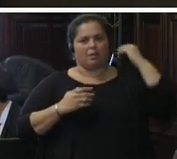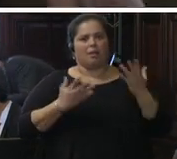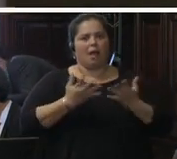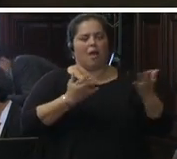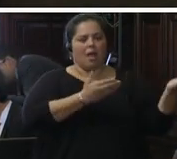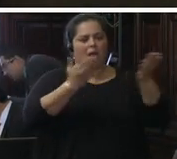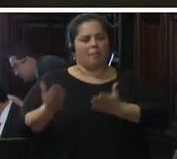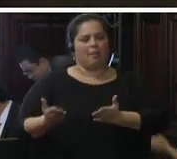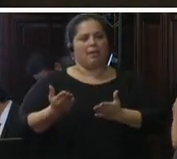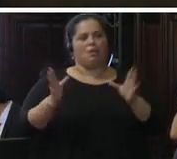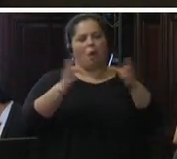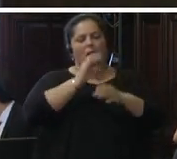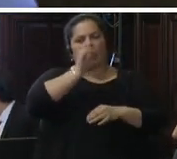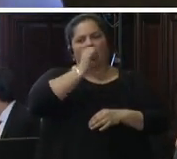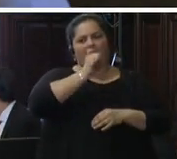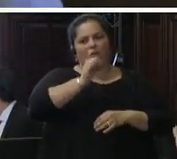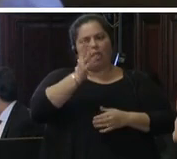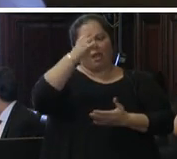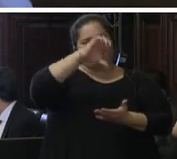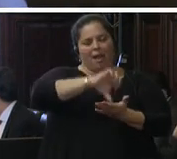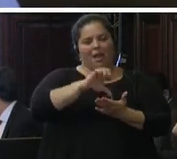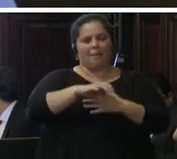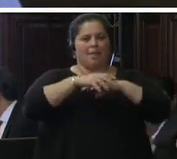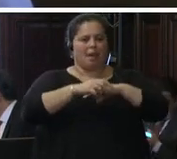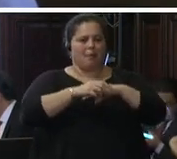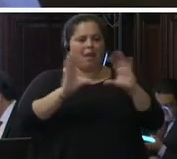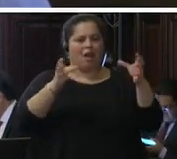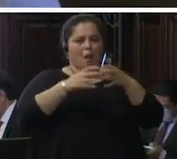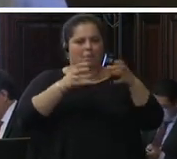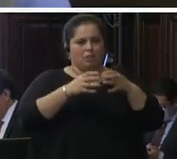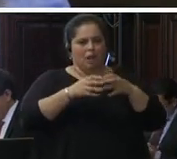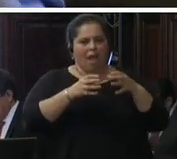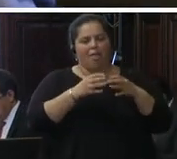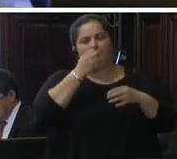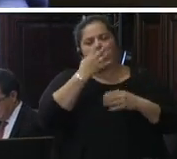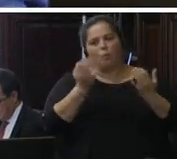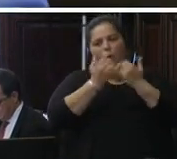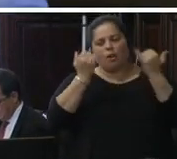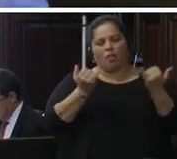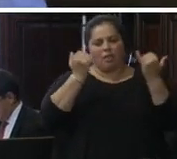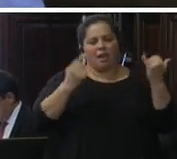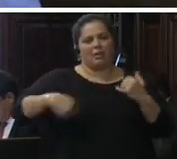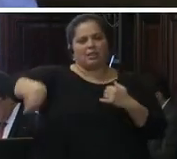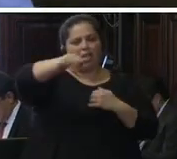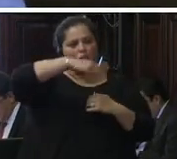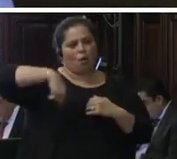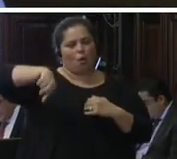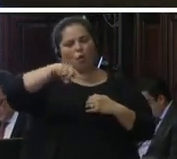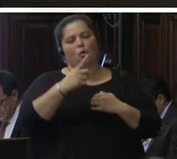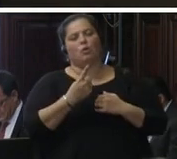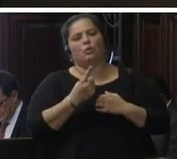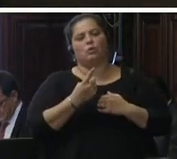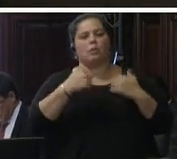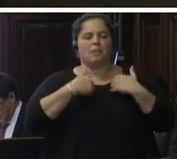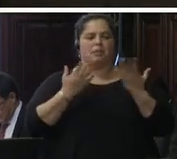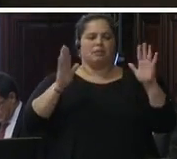commissioner muy buenos días a todos y todas mi